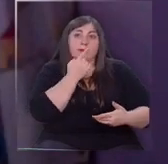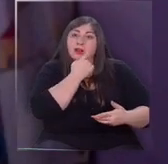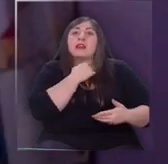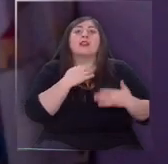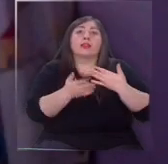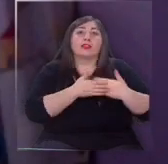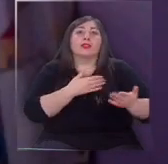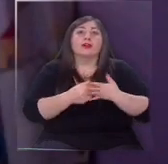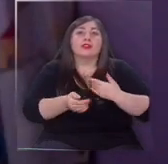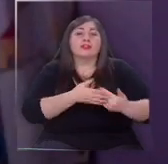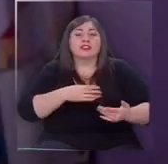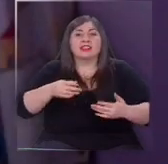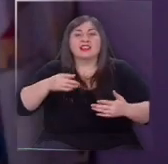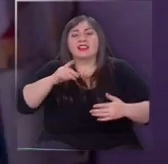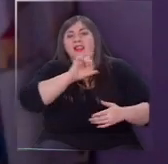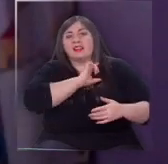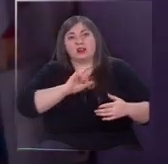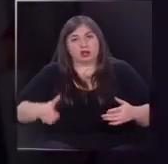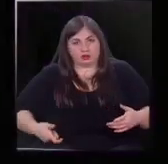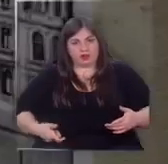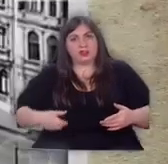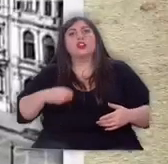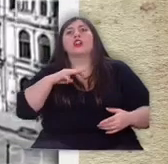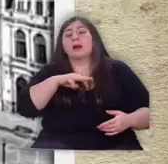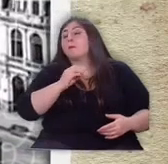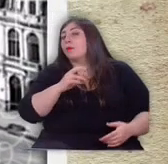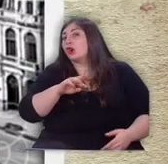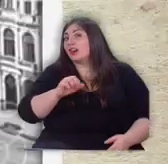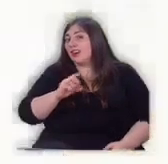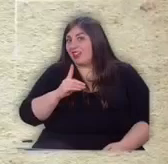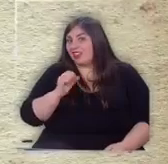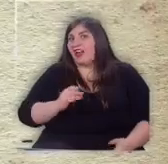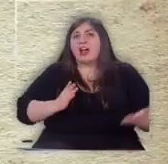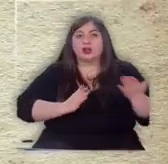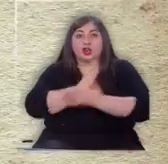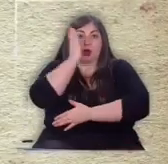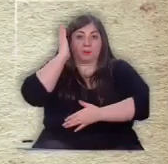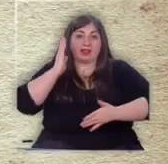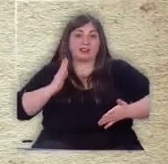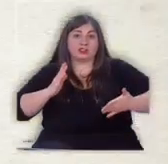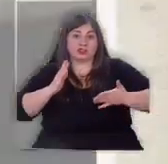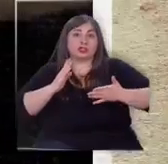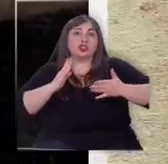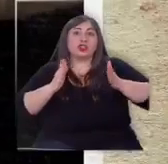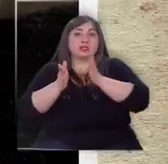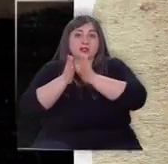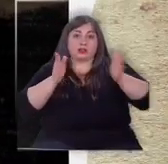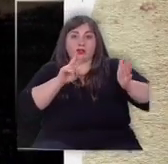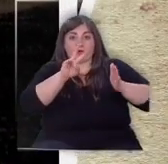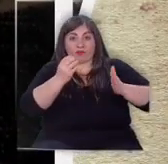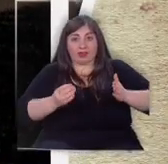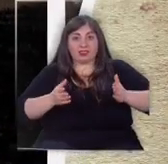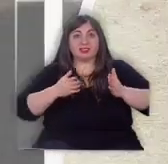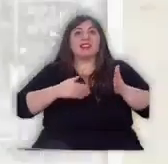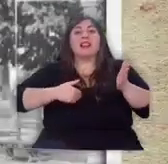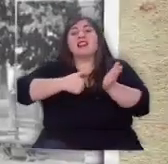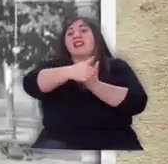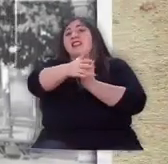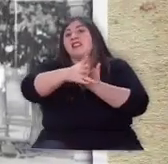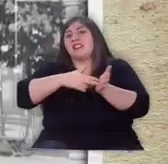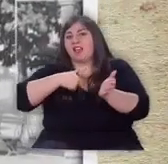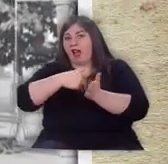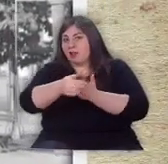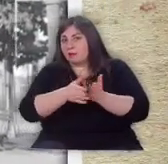donde está posicionado el Palacio de Gobierno, la moneda. A comienzos del siglo XX, la explanada peatonal dio paso a la incipiente avenida del libertador